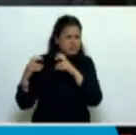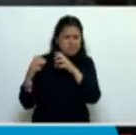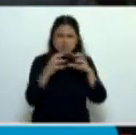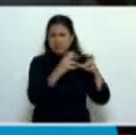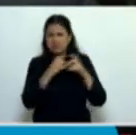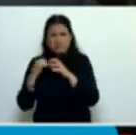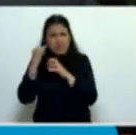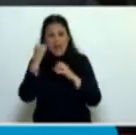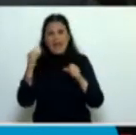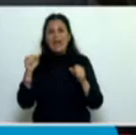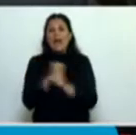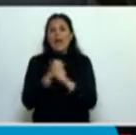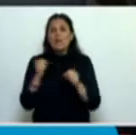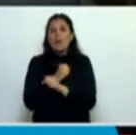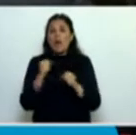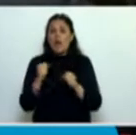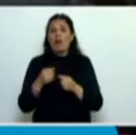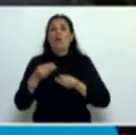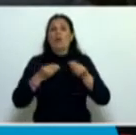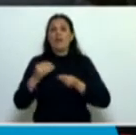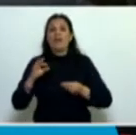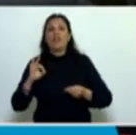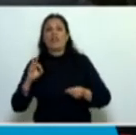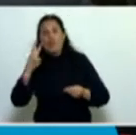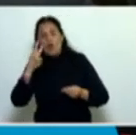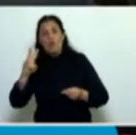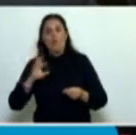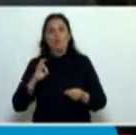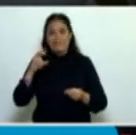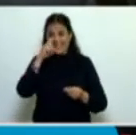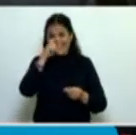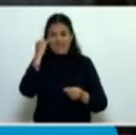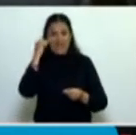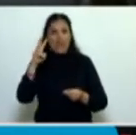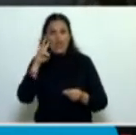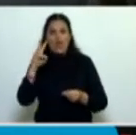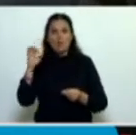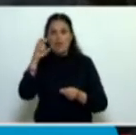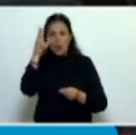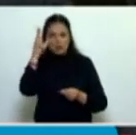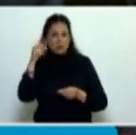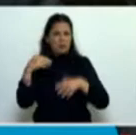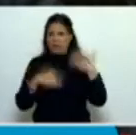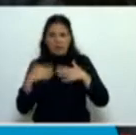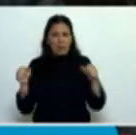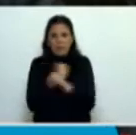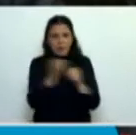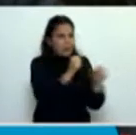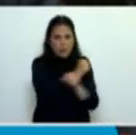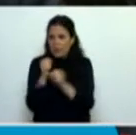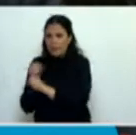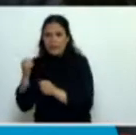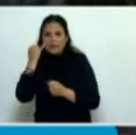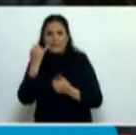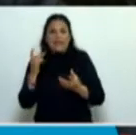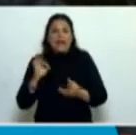se aprobaron las cuentas de inversión 2007 y 2008 en un tratamiento express, y las cuentas de